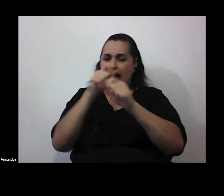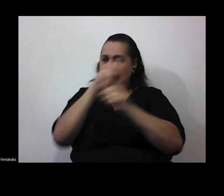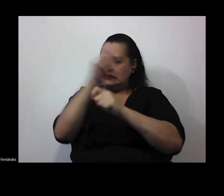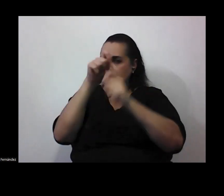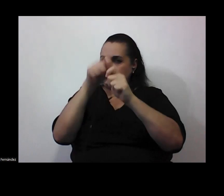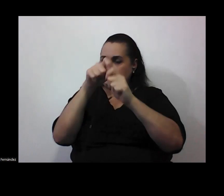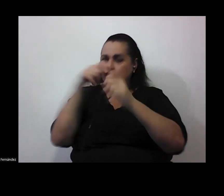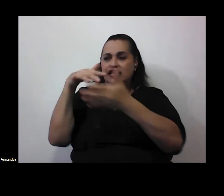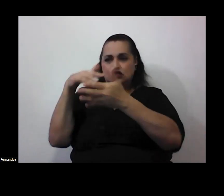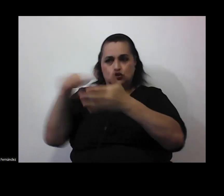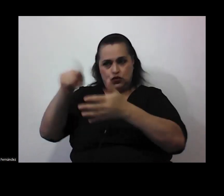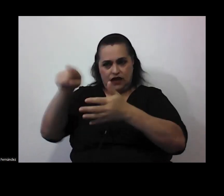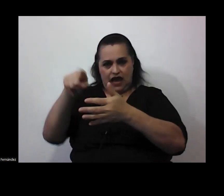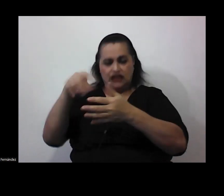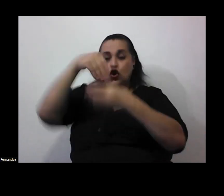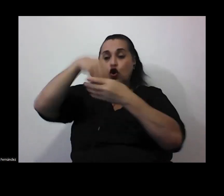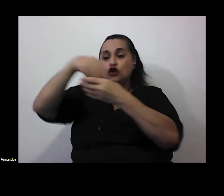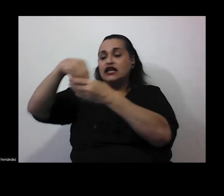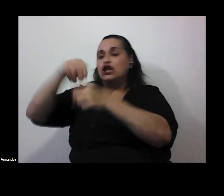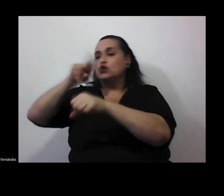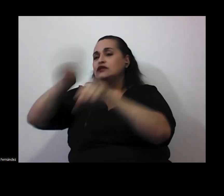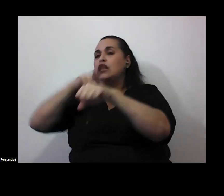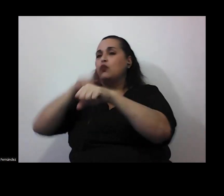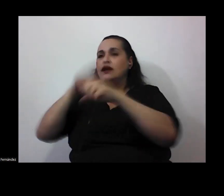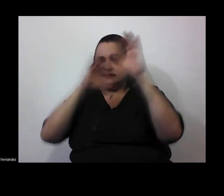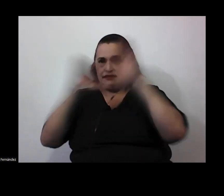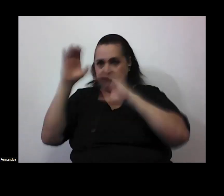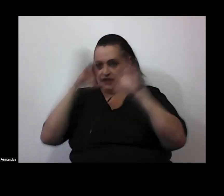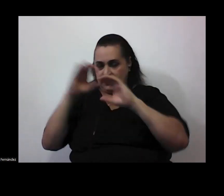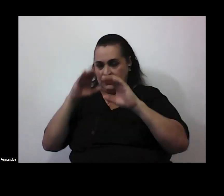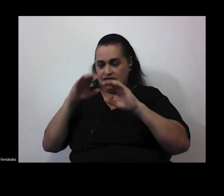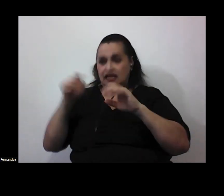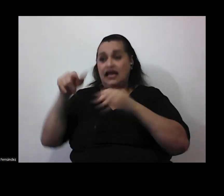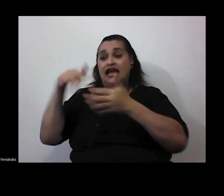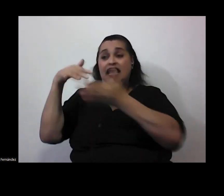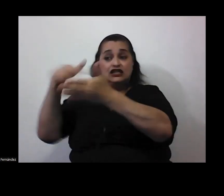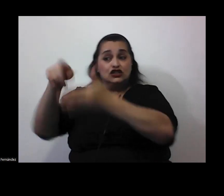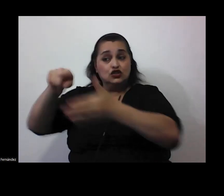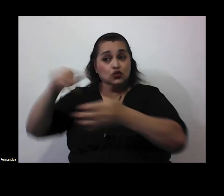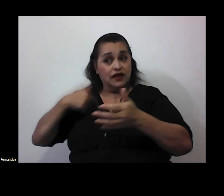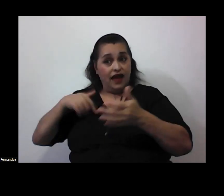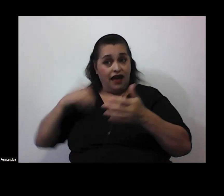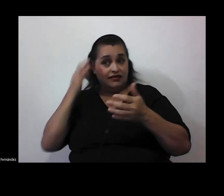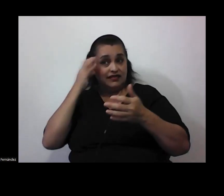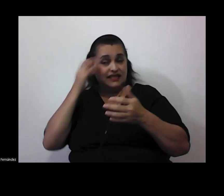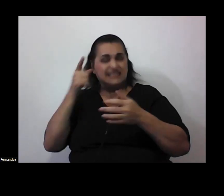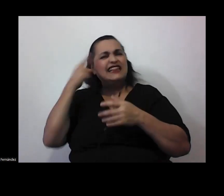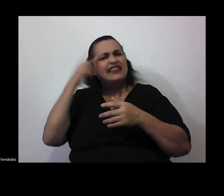estudiantes lo que se llaman contenidos de naturaleza de la ciencia o sea los y las estudiantes tienen que saber qué es y cómo se hace la ciencia